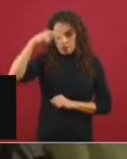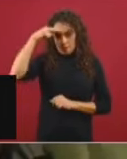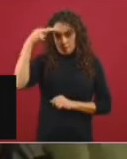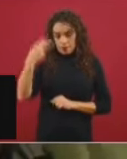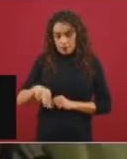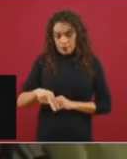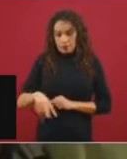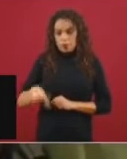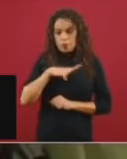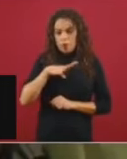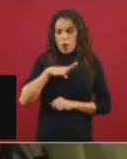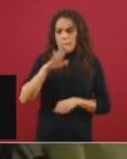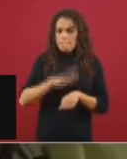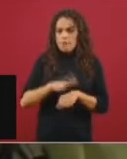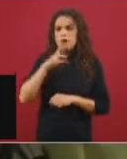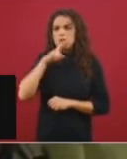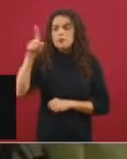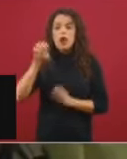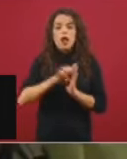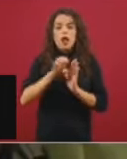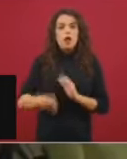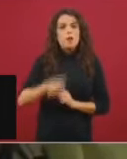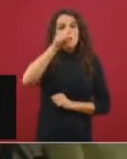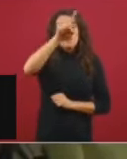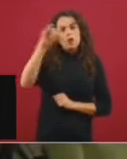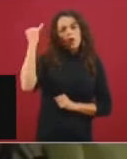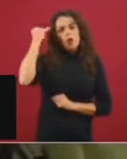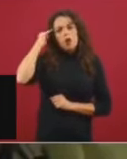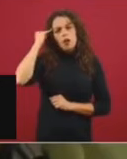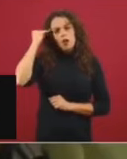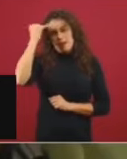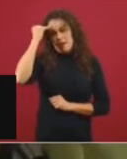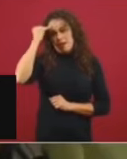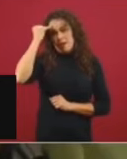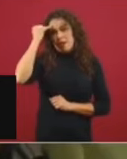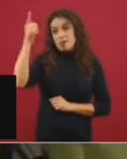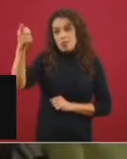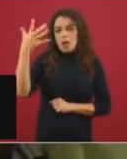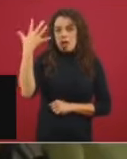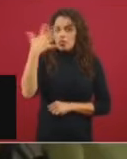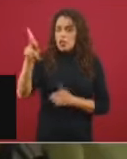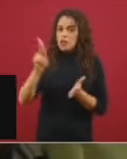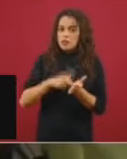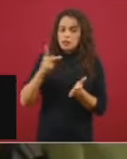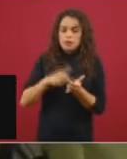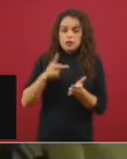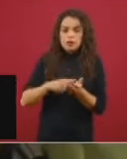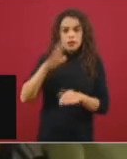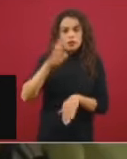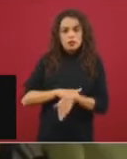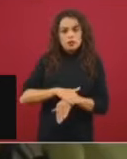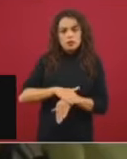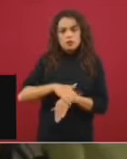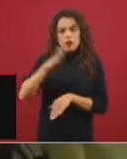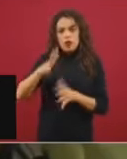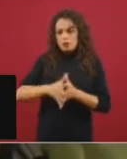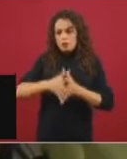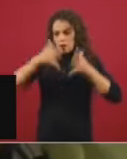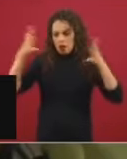mejores. Ejemplo, pongo India, tiene una población diez veces mayor a la nuestra y tiene diez mil muertos menos.